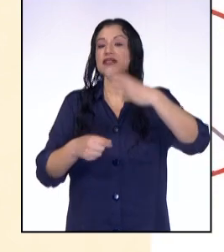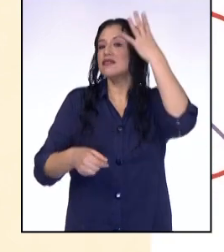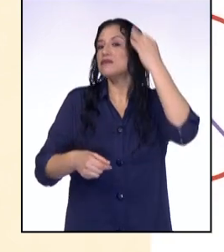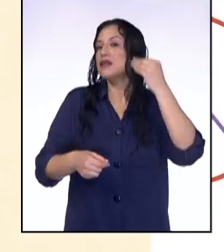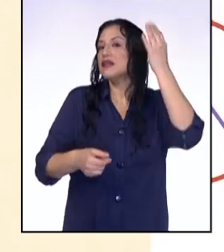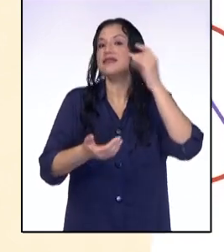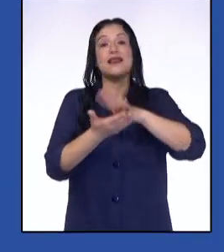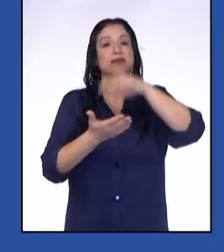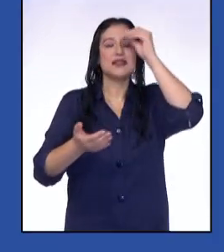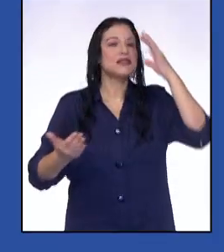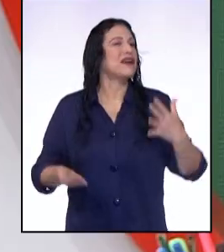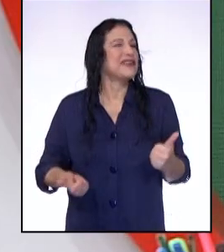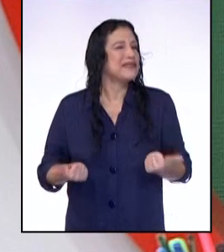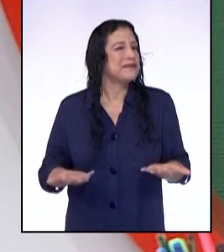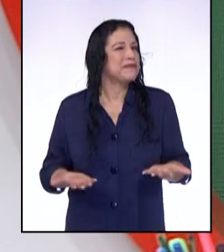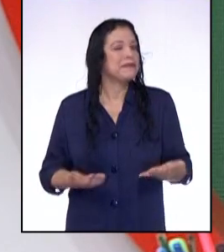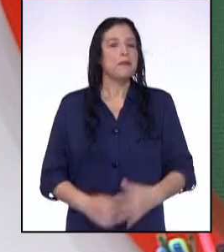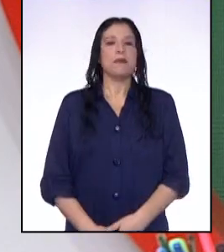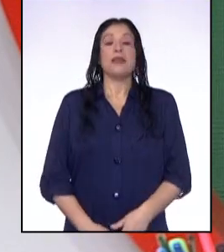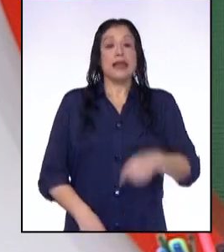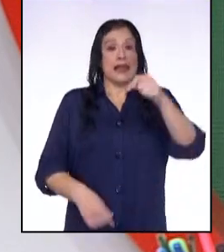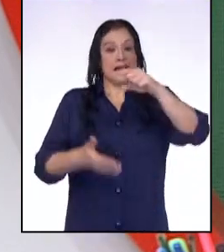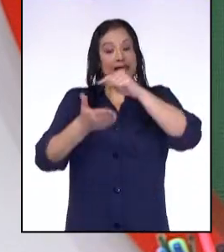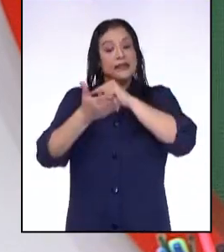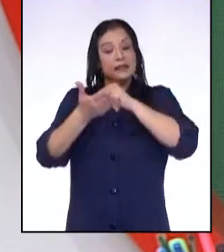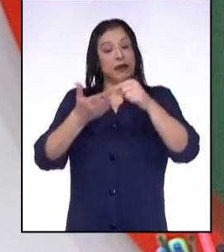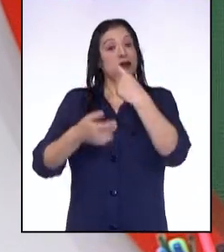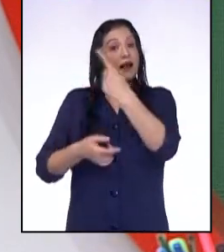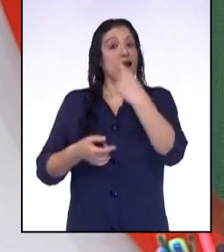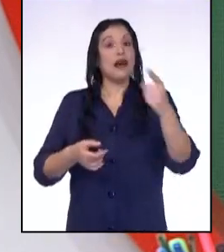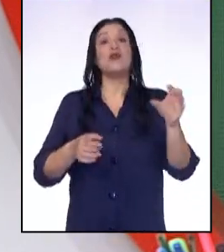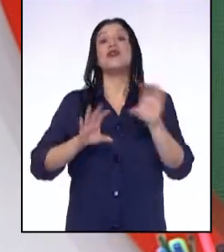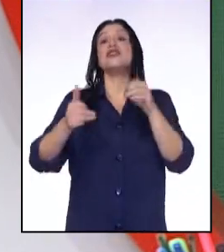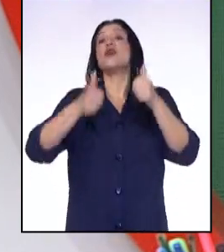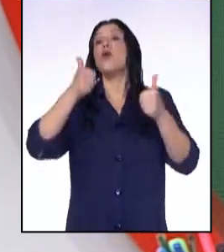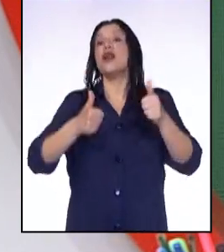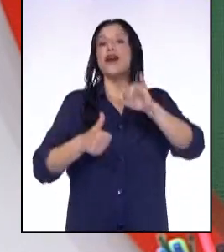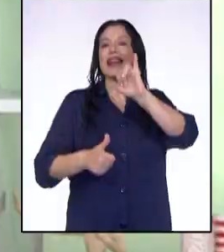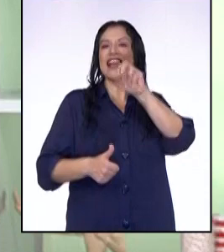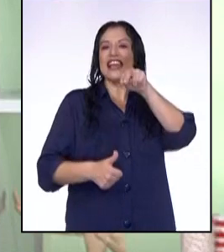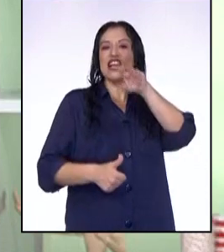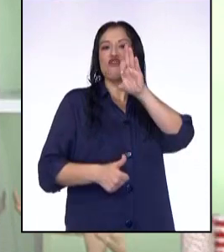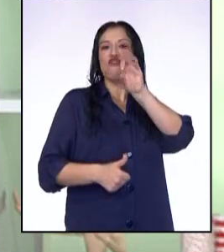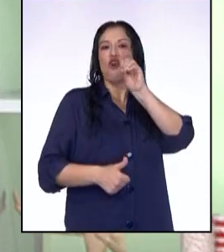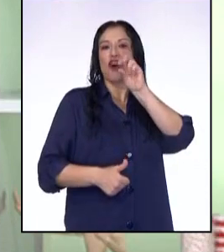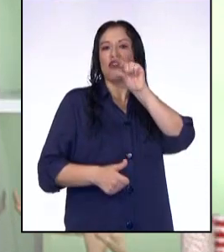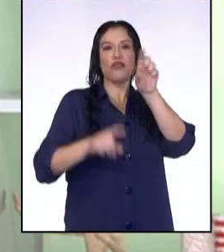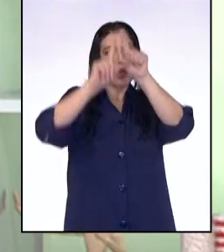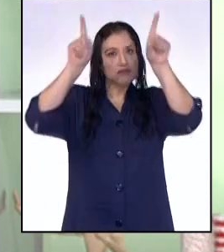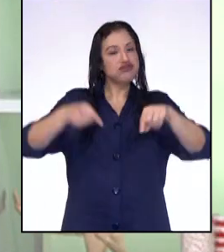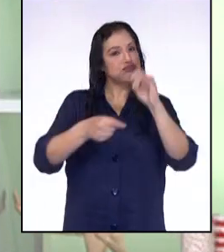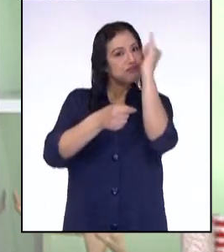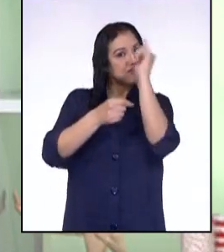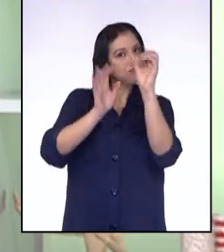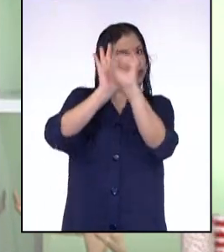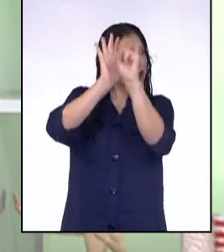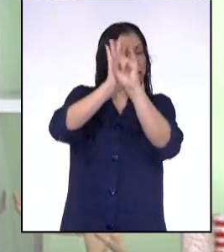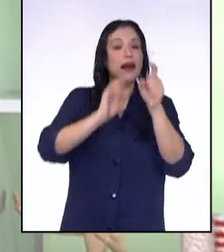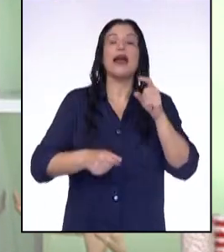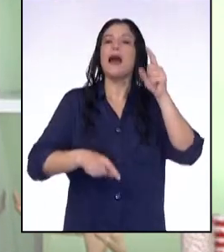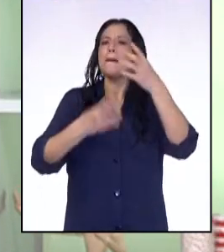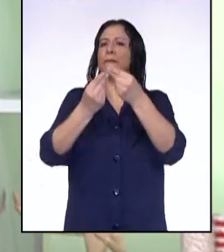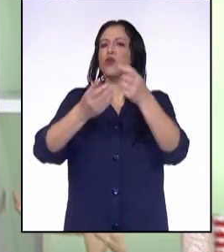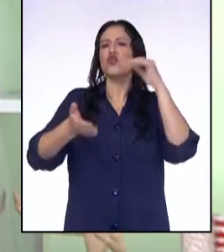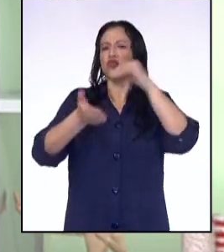de aprendizaje? Esta semana cada uno tiene que hacer una infografía. Es por eso que varias alumnas y alumnos